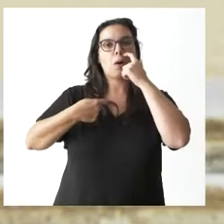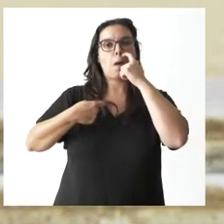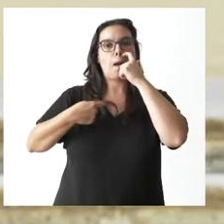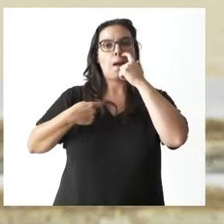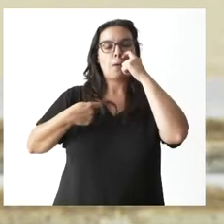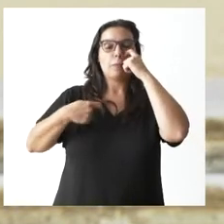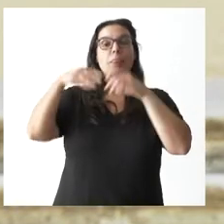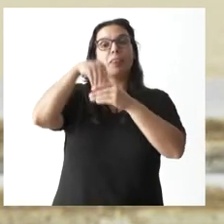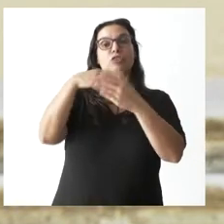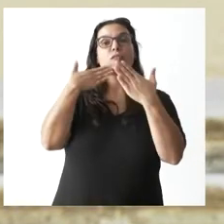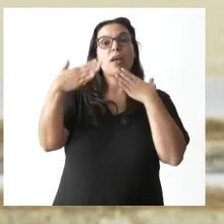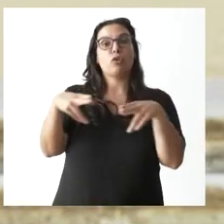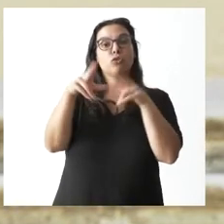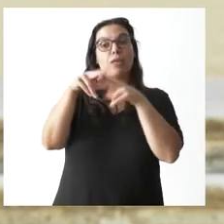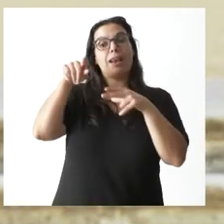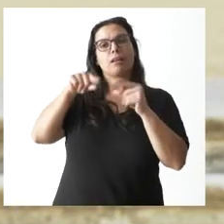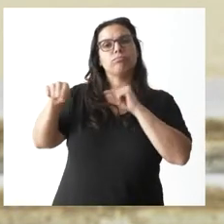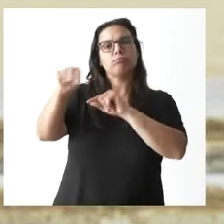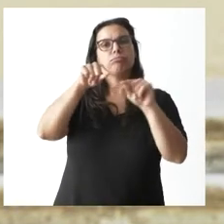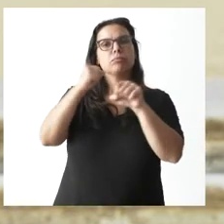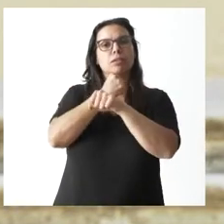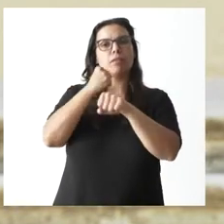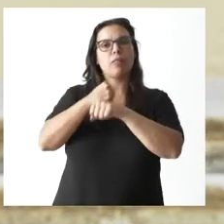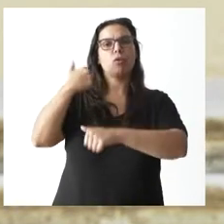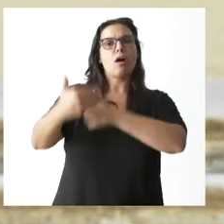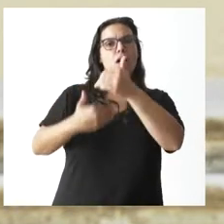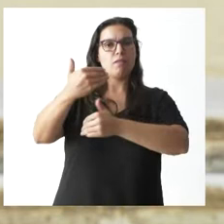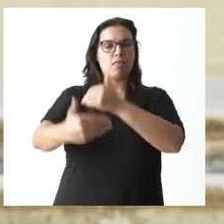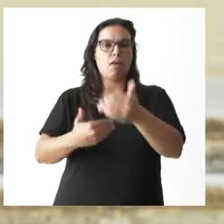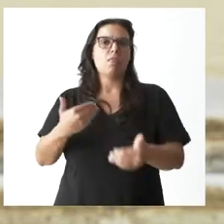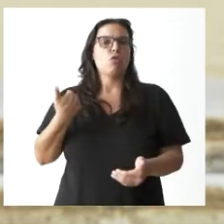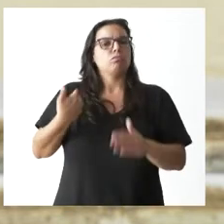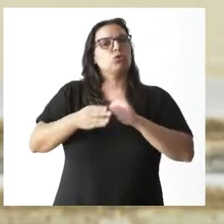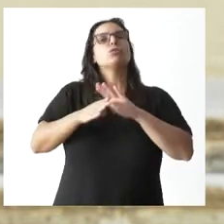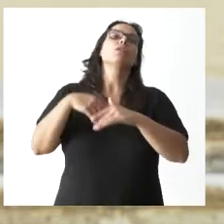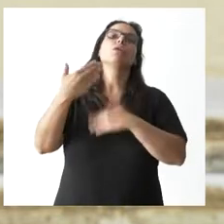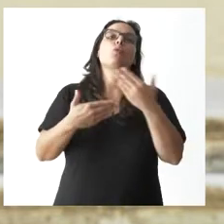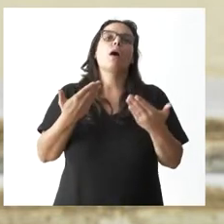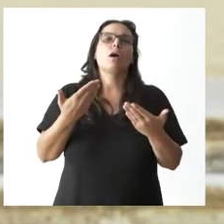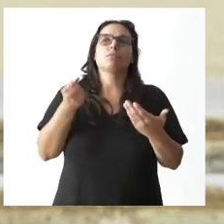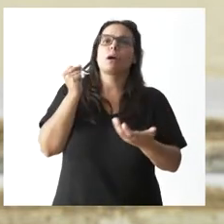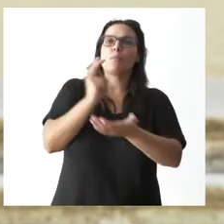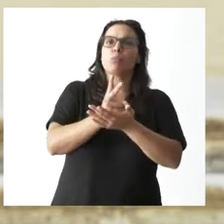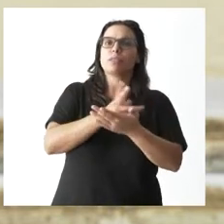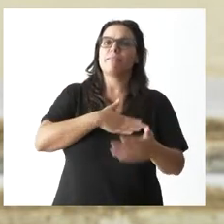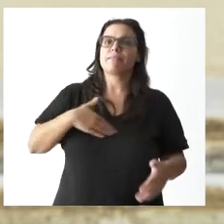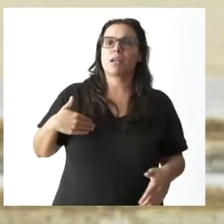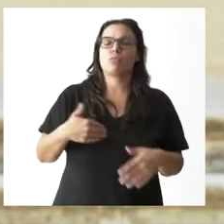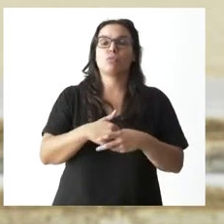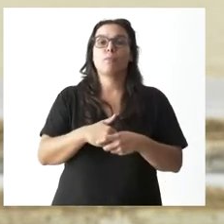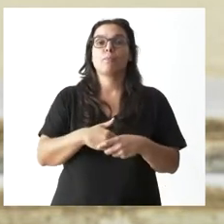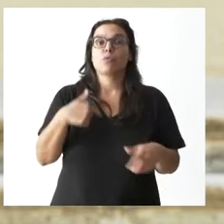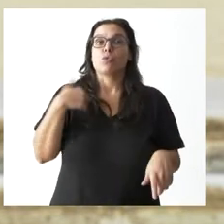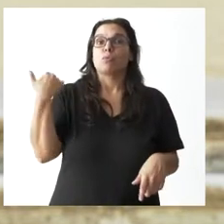social. Se está trabajando y se está avanzando y vamos a seguir haciendo una apuesta. Yo ya